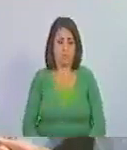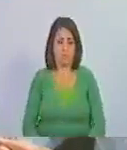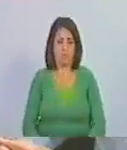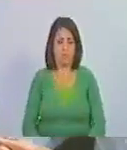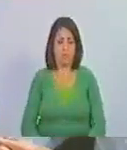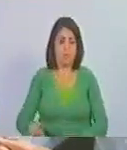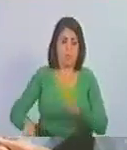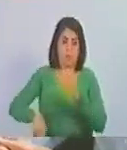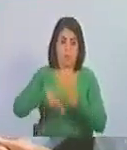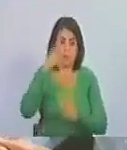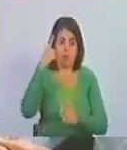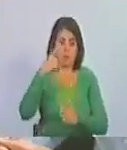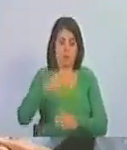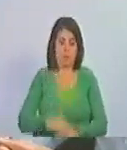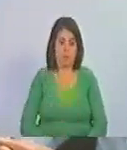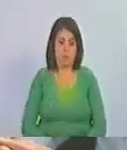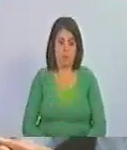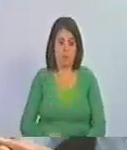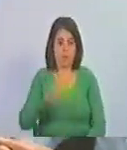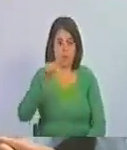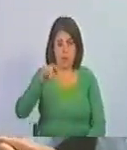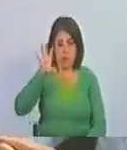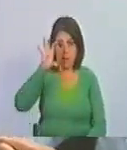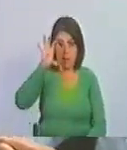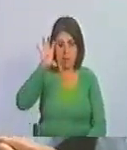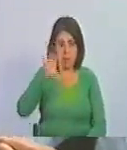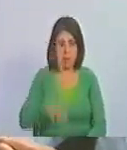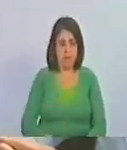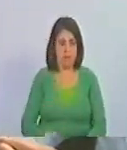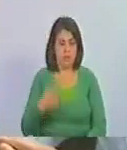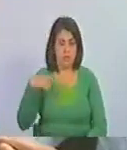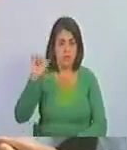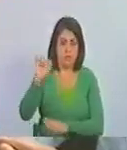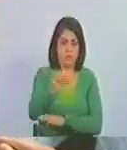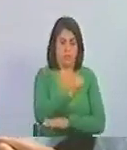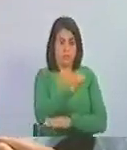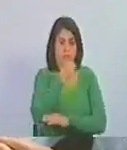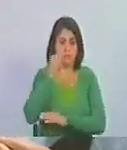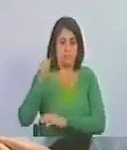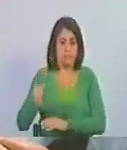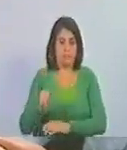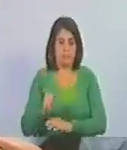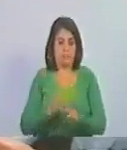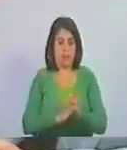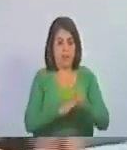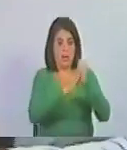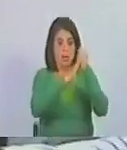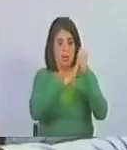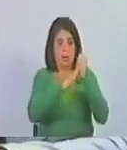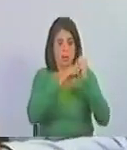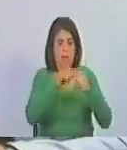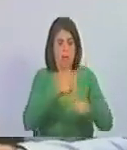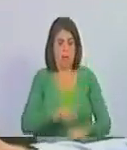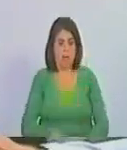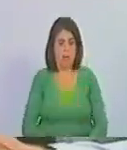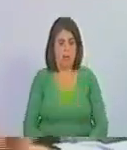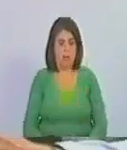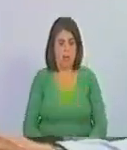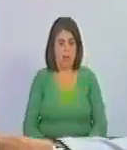primera vez, este país viene derrotando el liderazgo norteamericano.